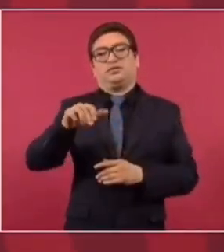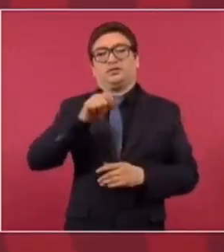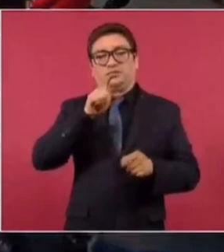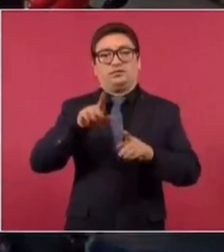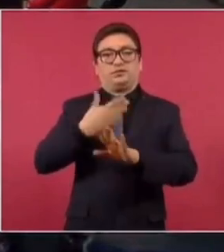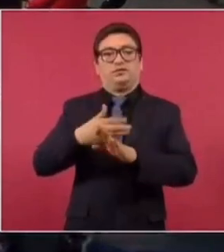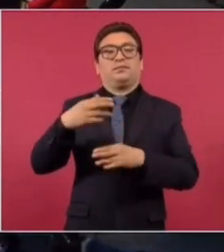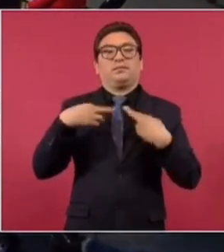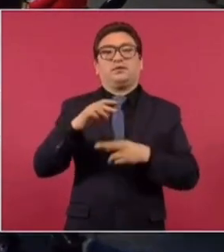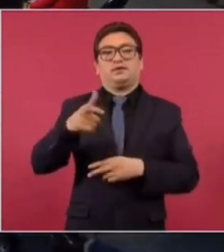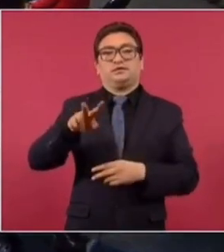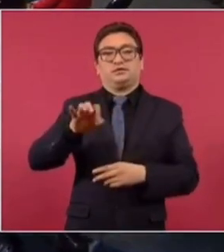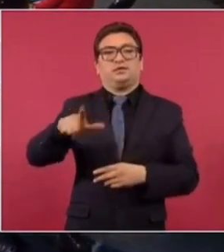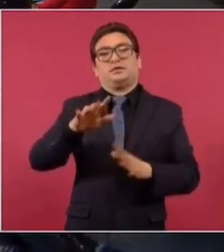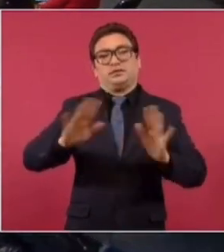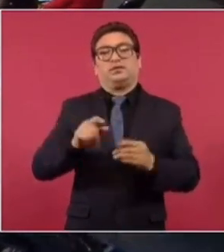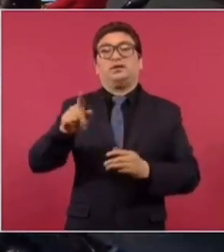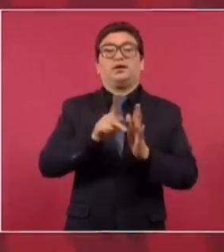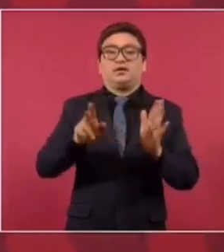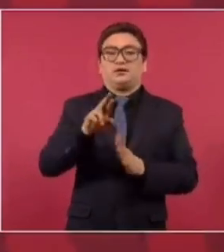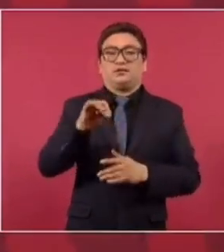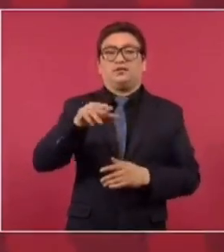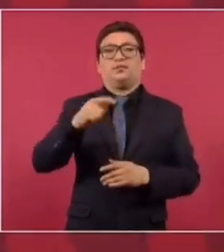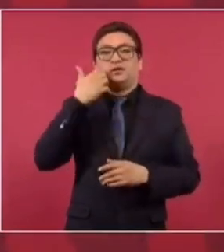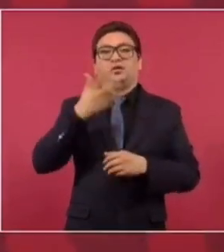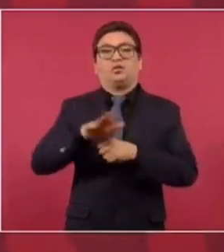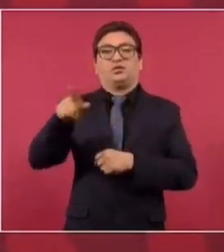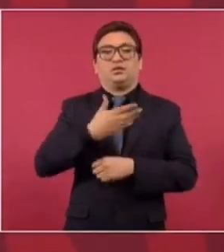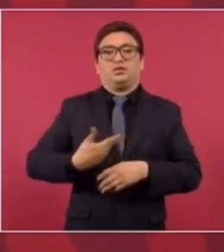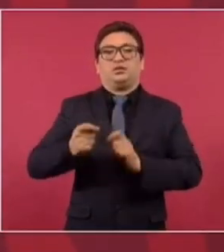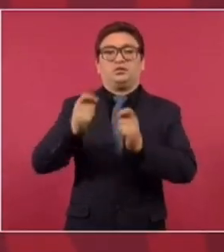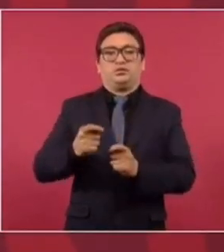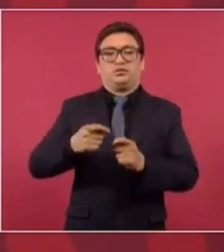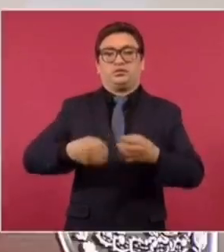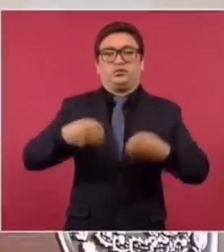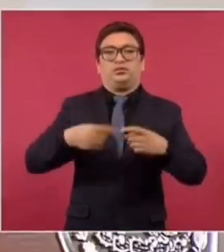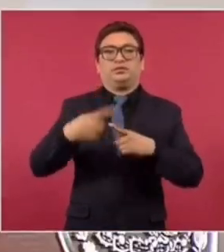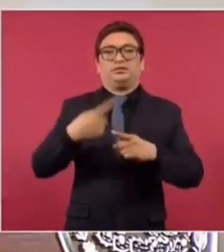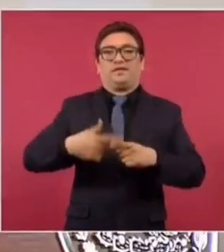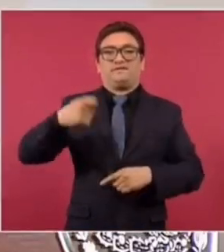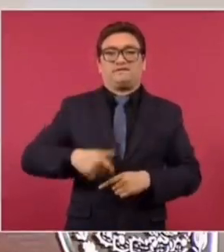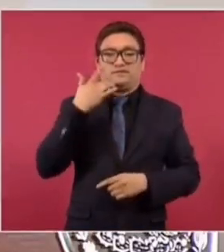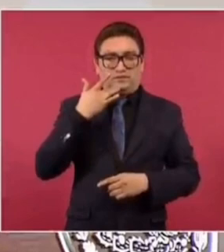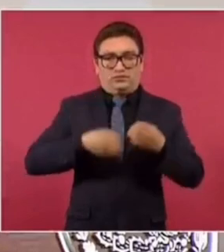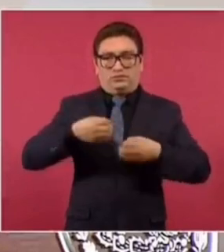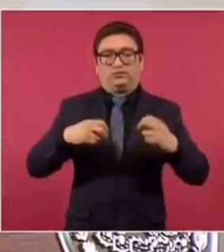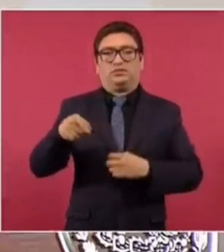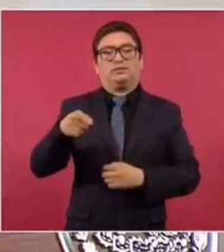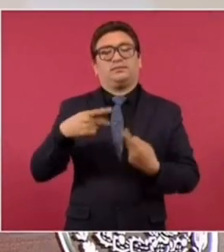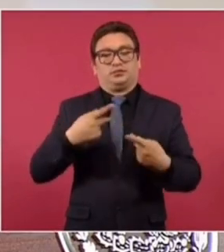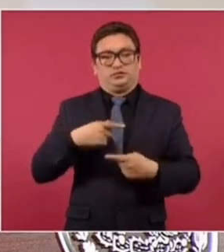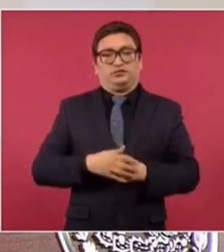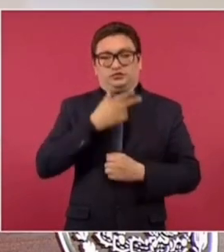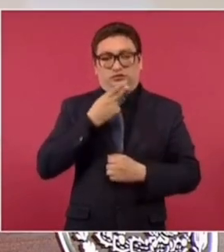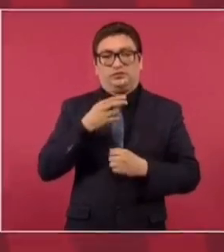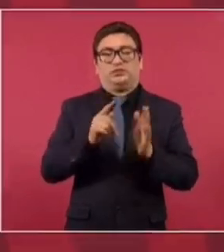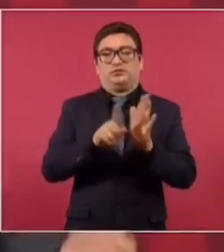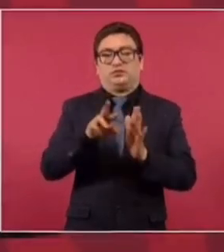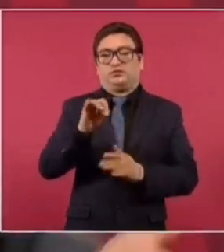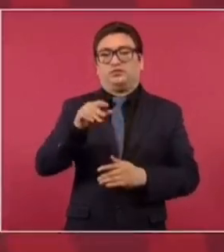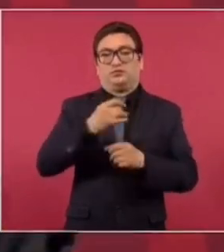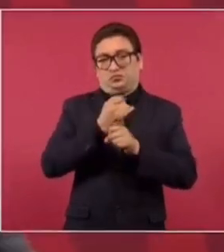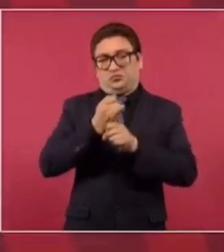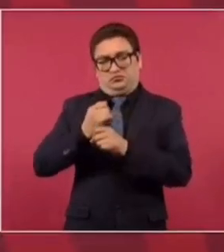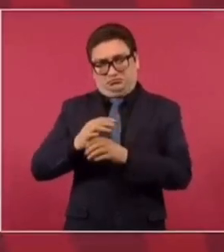Esquivel. El reforma lo que quiere es que quede de presidente de la Corte el más rico de los ministros. Y como la reforma